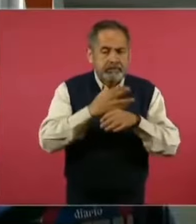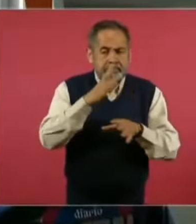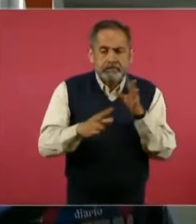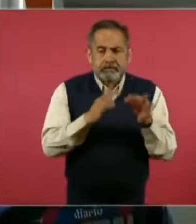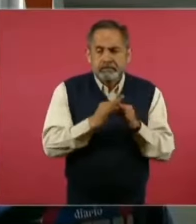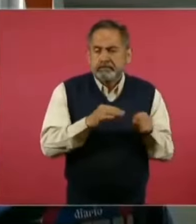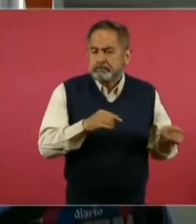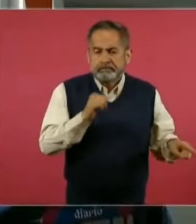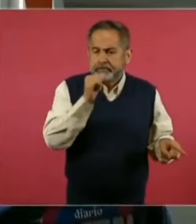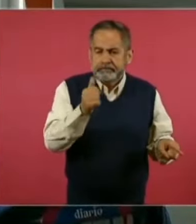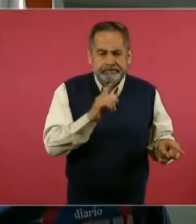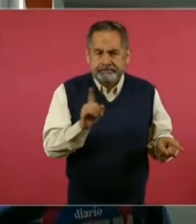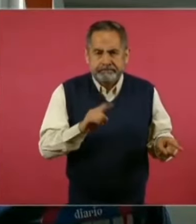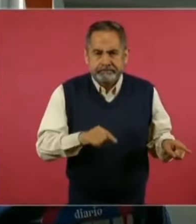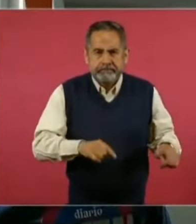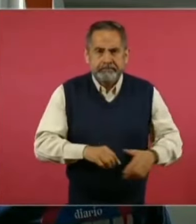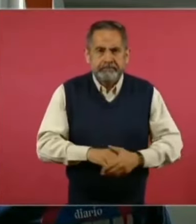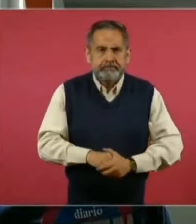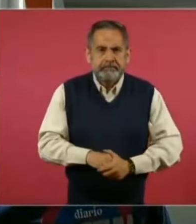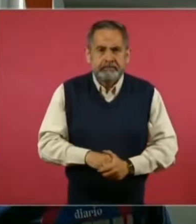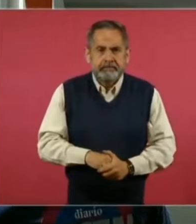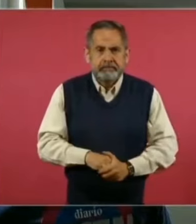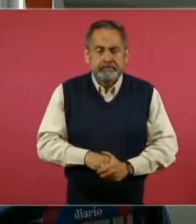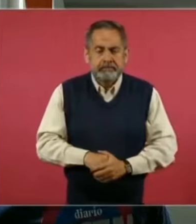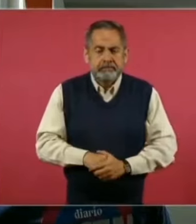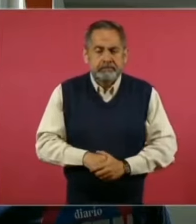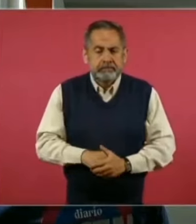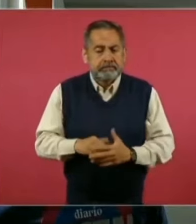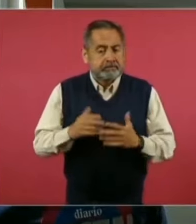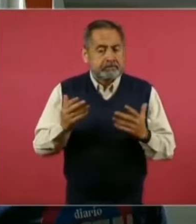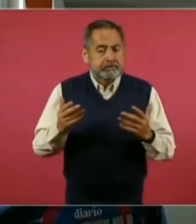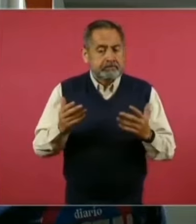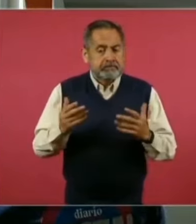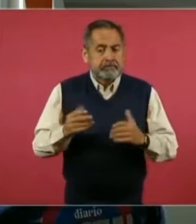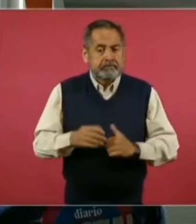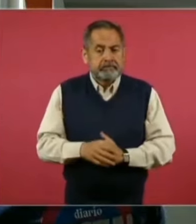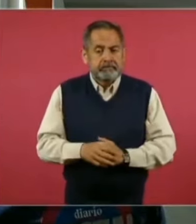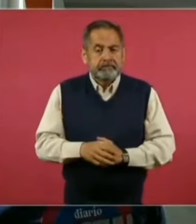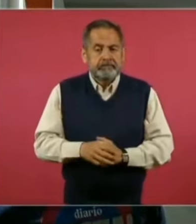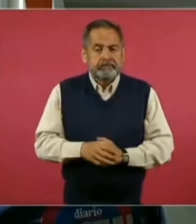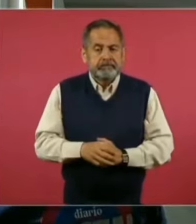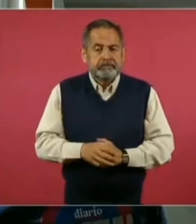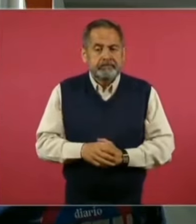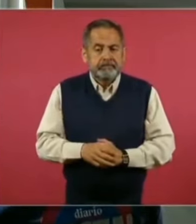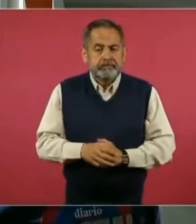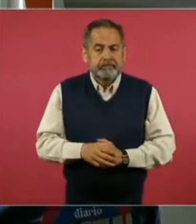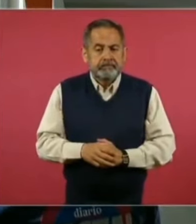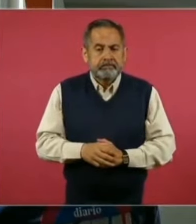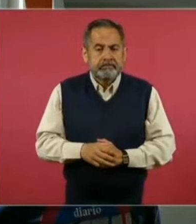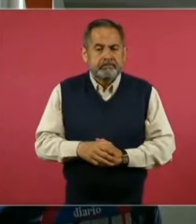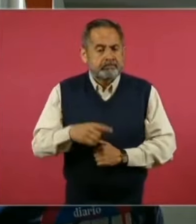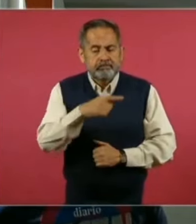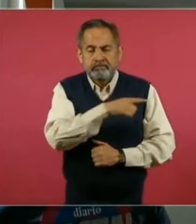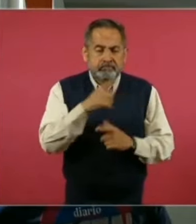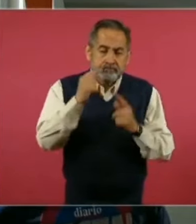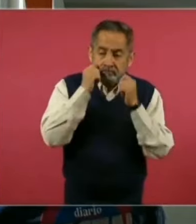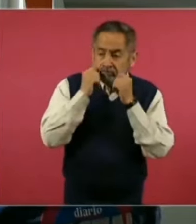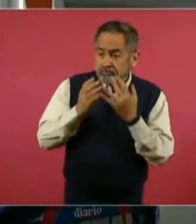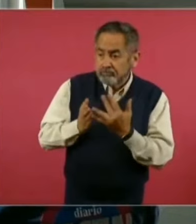función, sería una intromisión